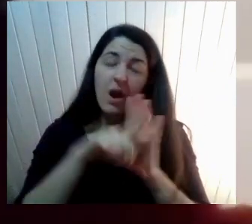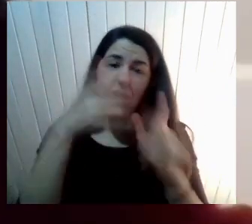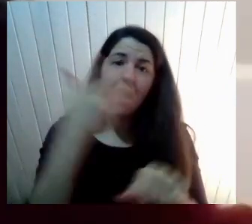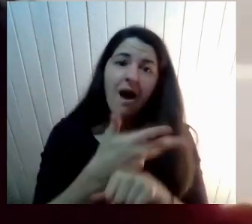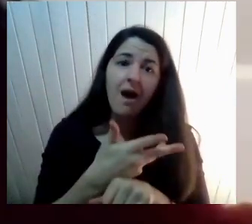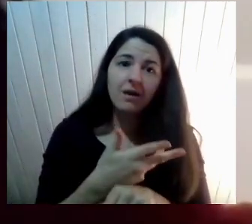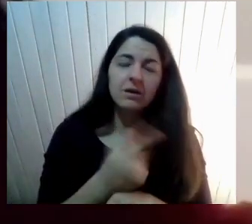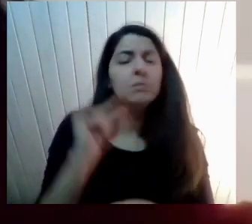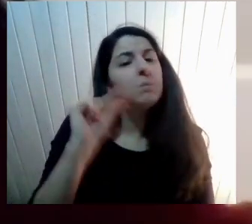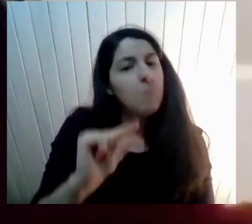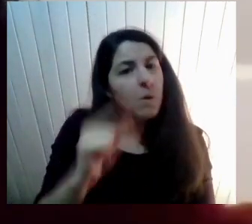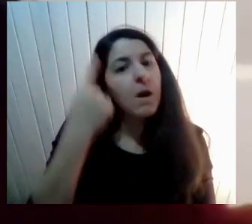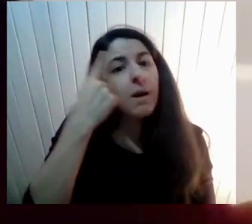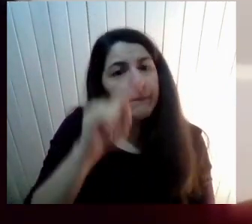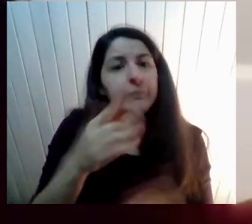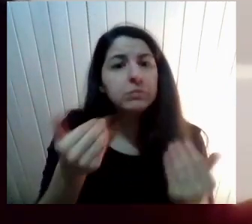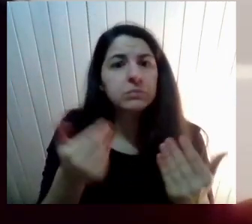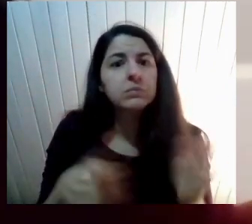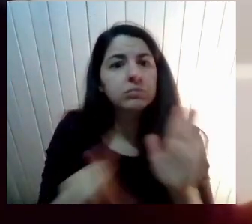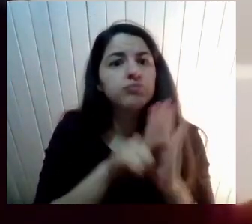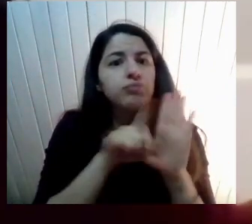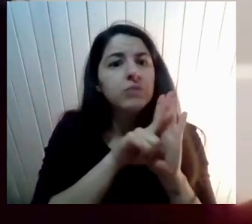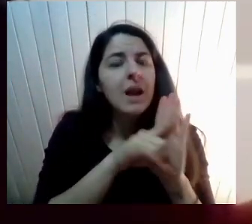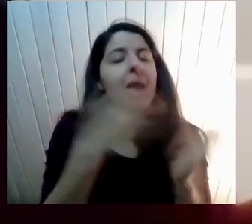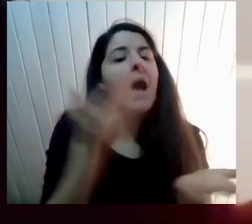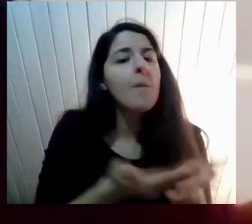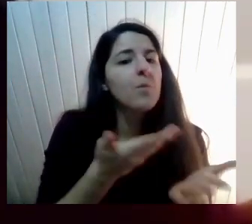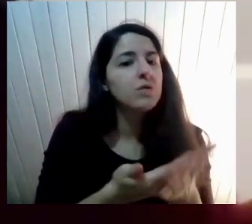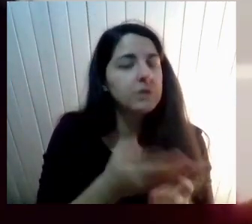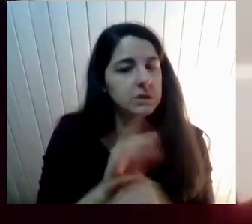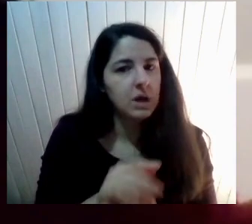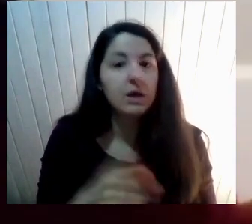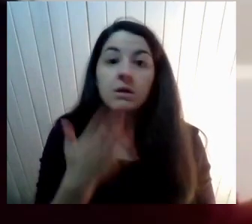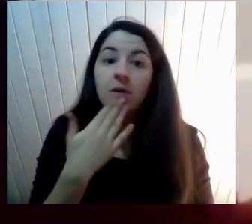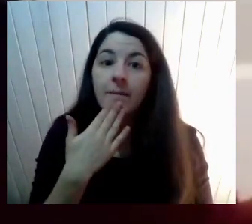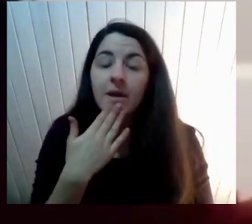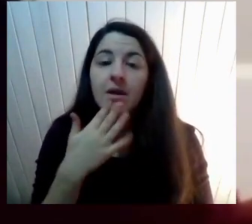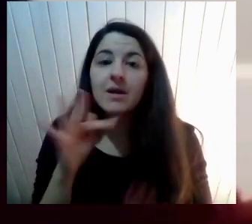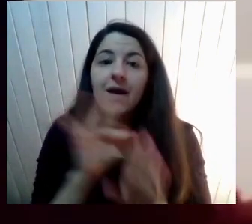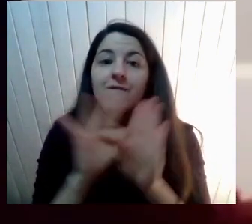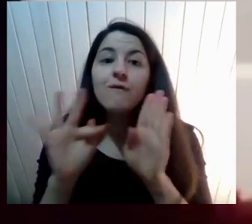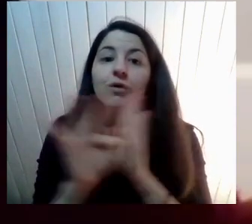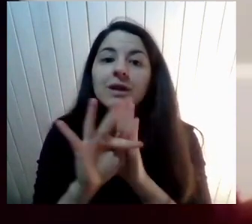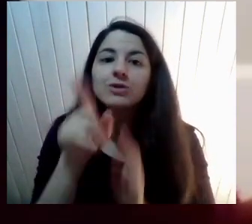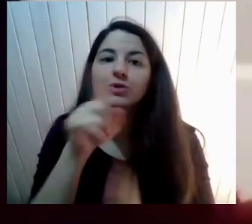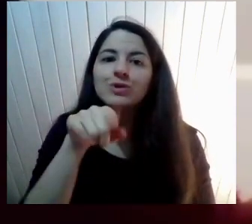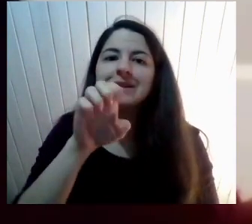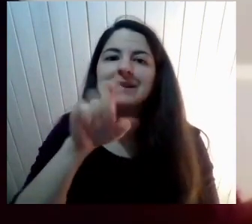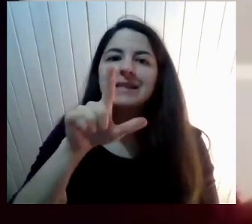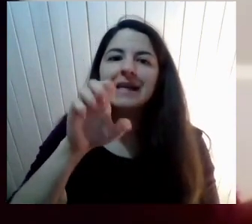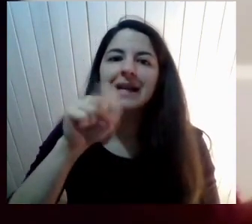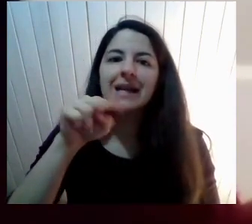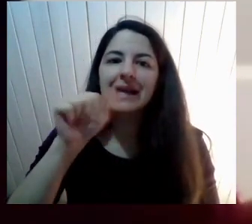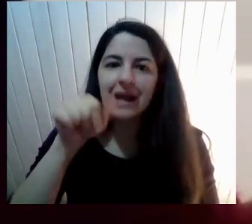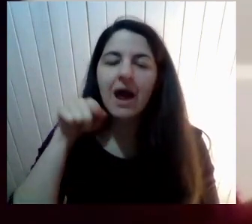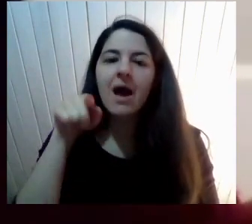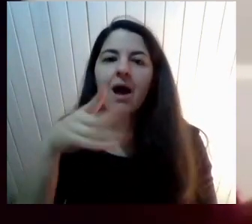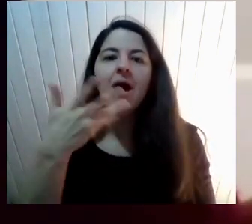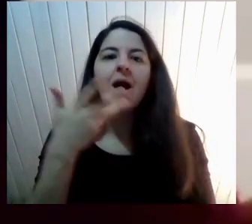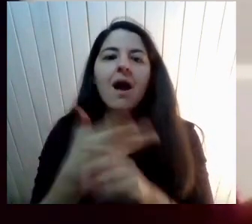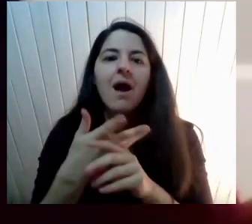Y lo otro Fundación Selena Genera Ha generado Espacios Que trabaja Con las infancias Trans